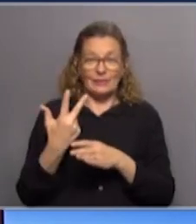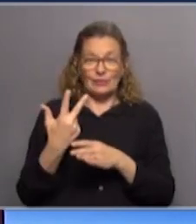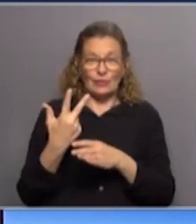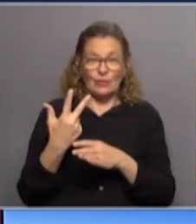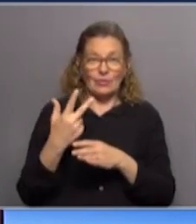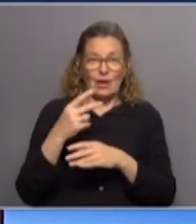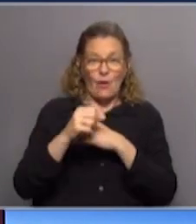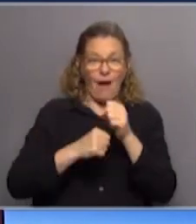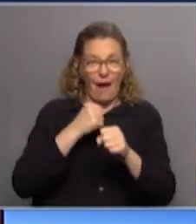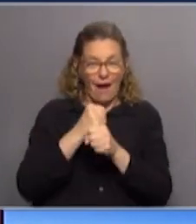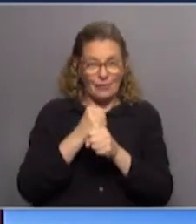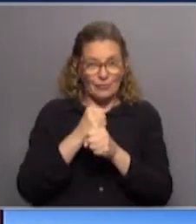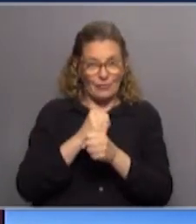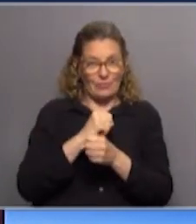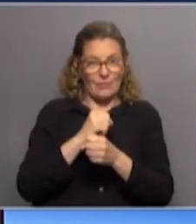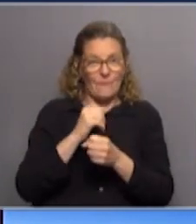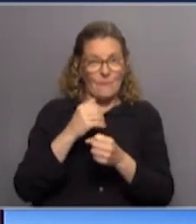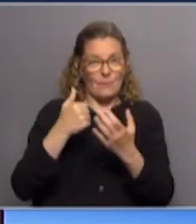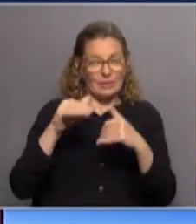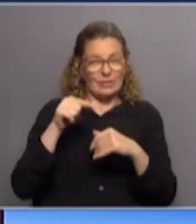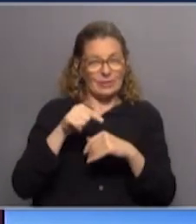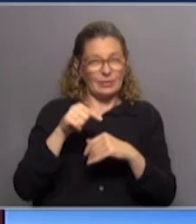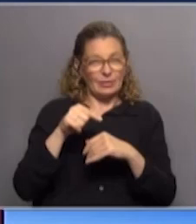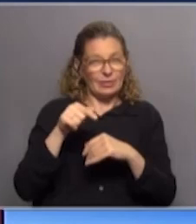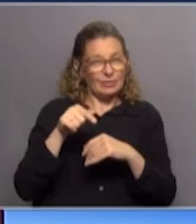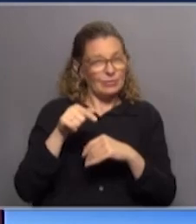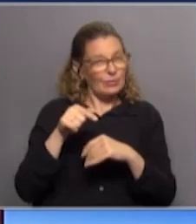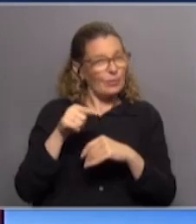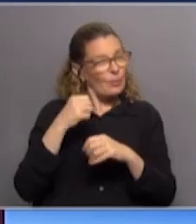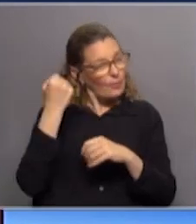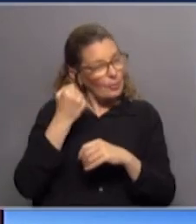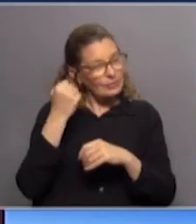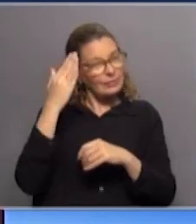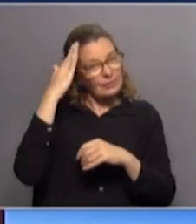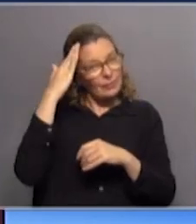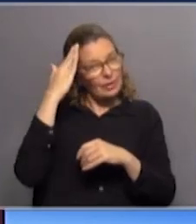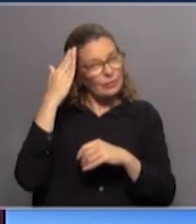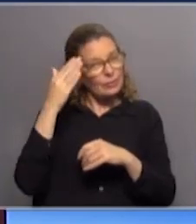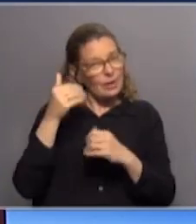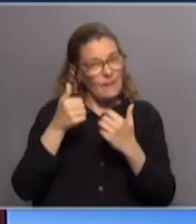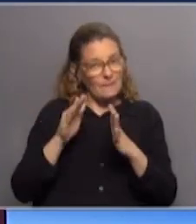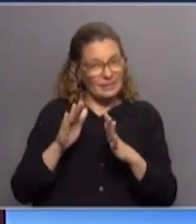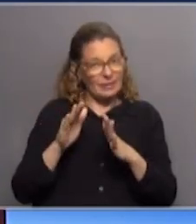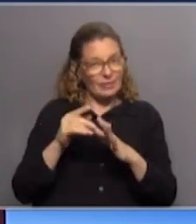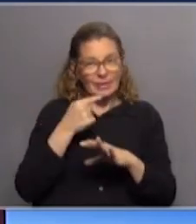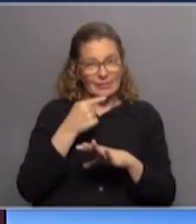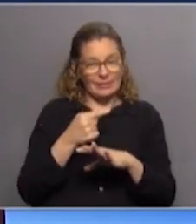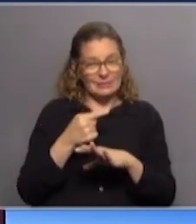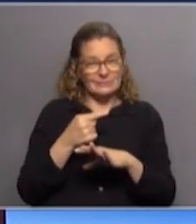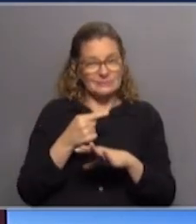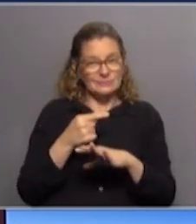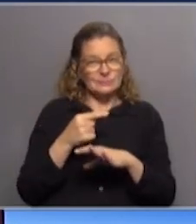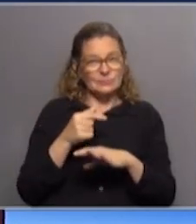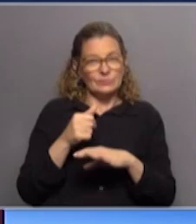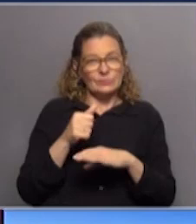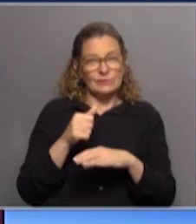dos tercios de la pena máxima por ese delito. Esto es importante saberlo, no es desde la sentencia, que quienes están en dos